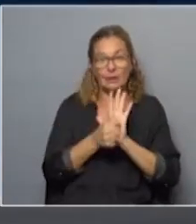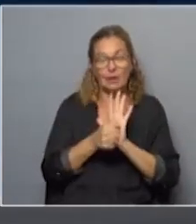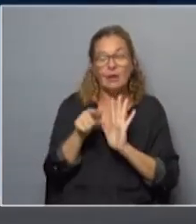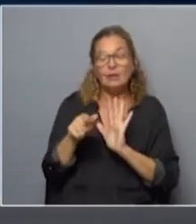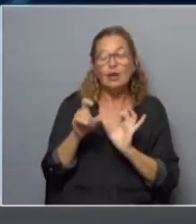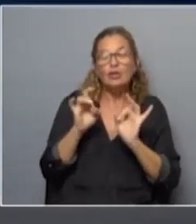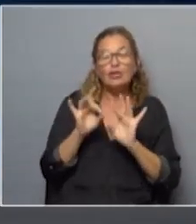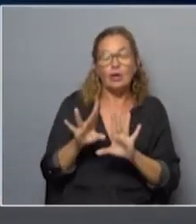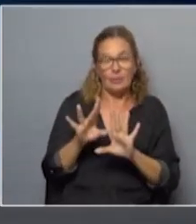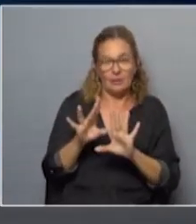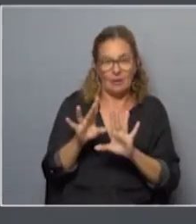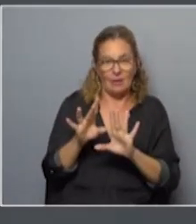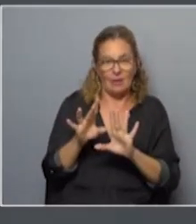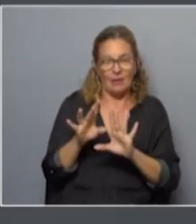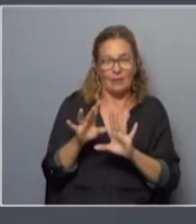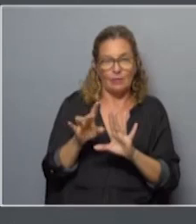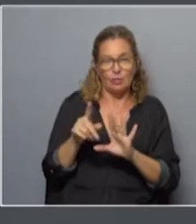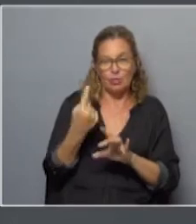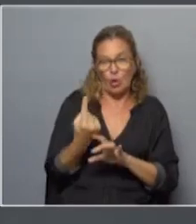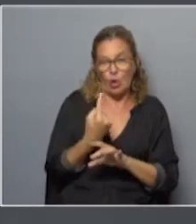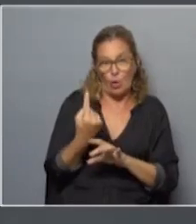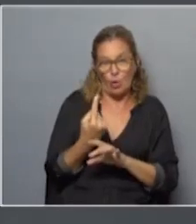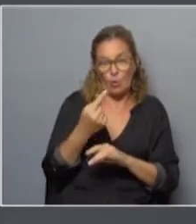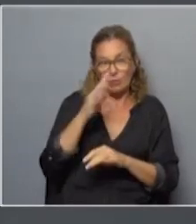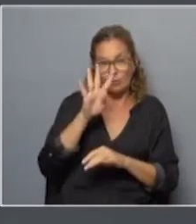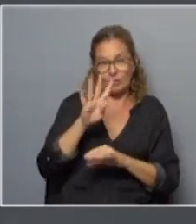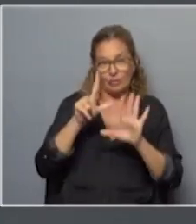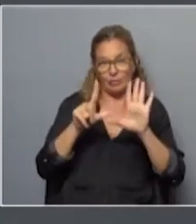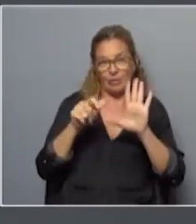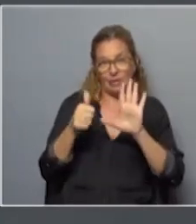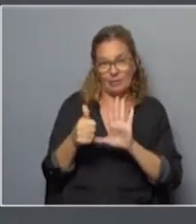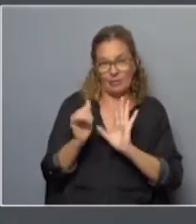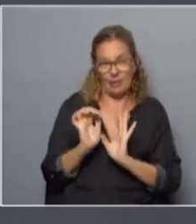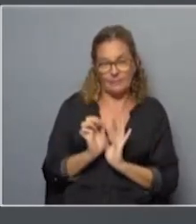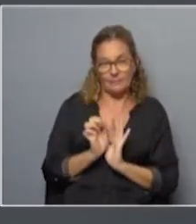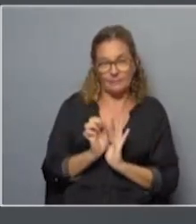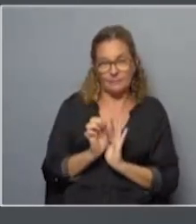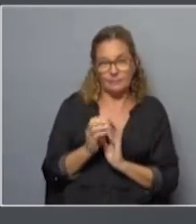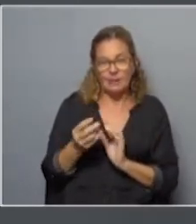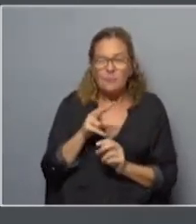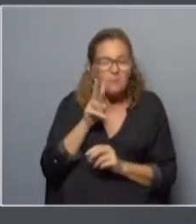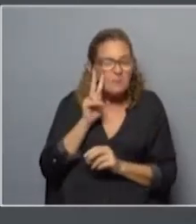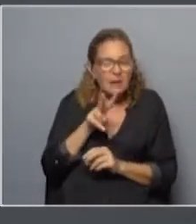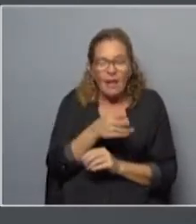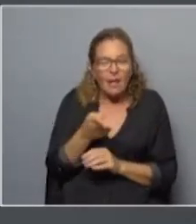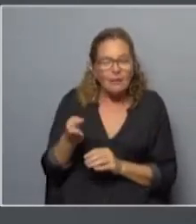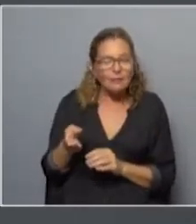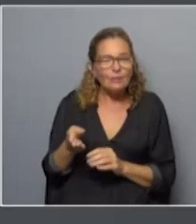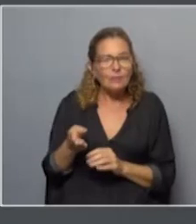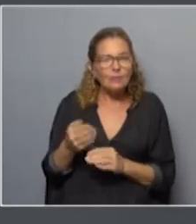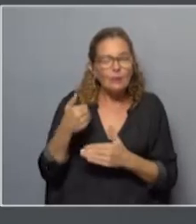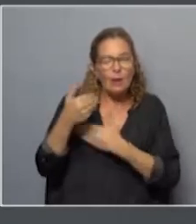solamente, solito y solo, 476. ¿Qué mirada le das a esto en cuanto